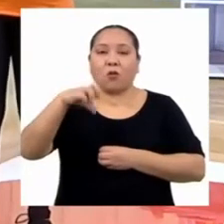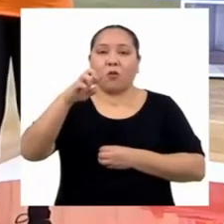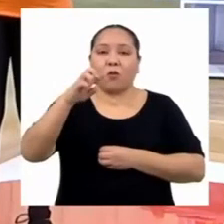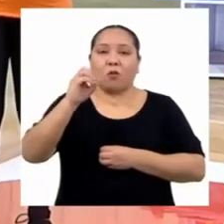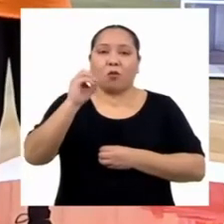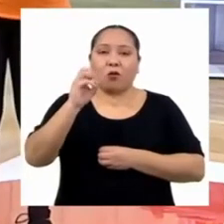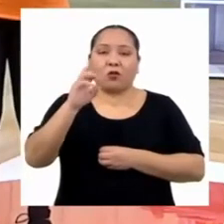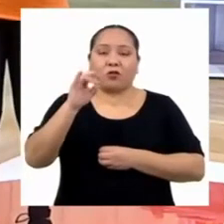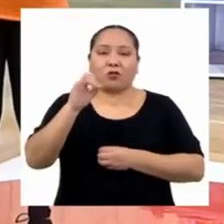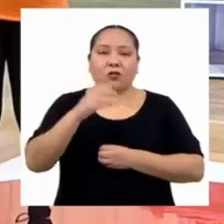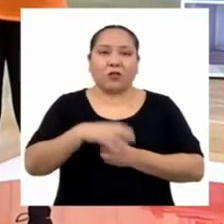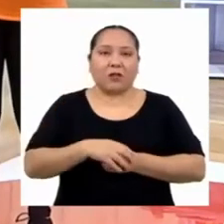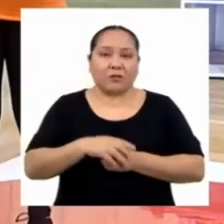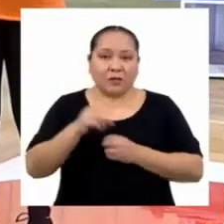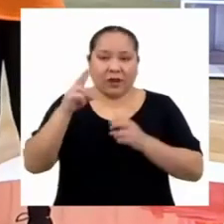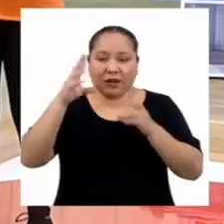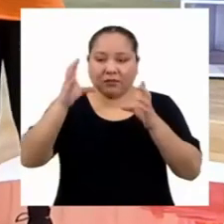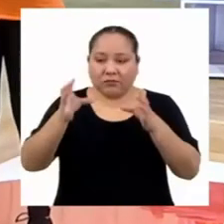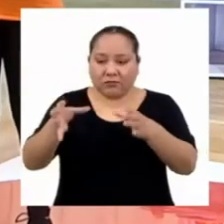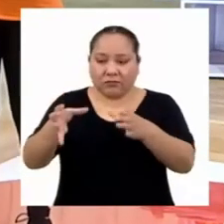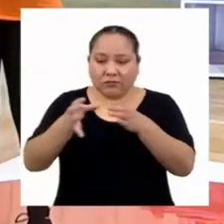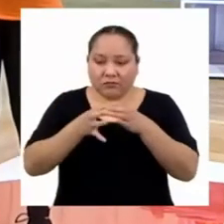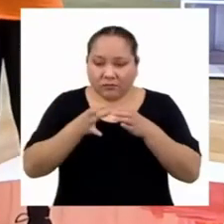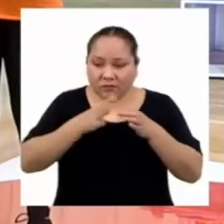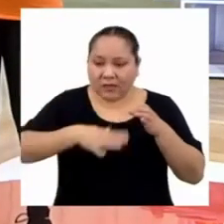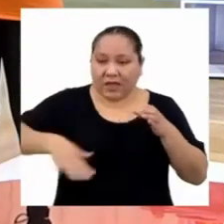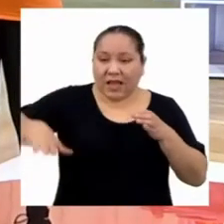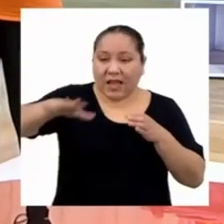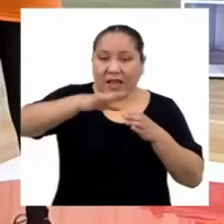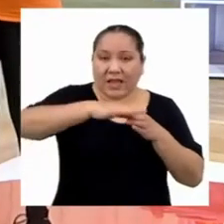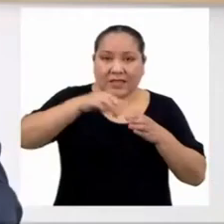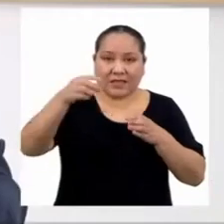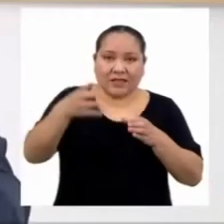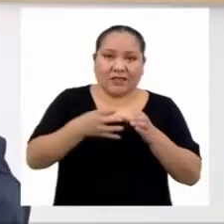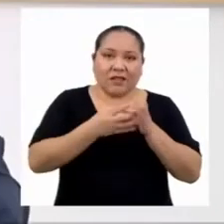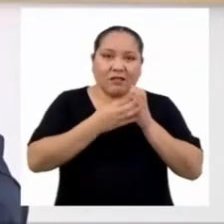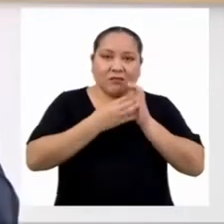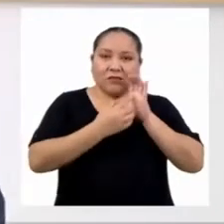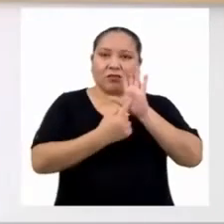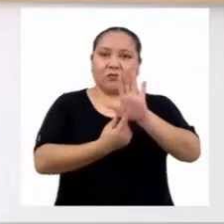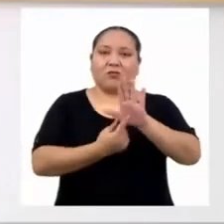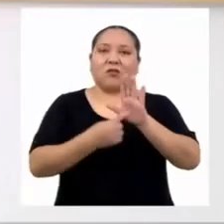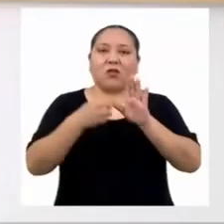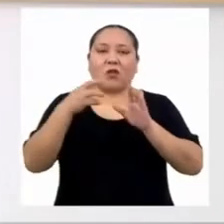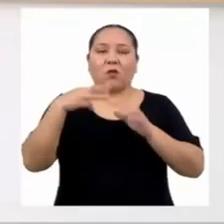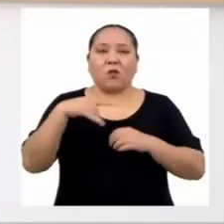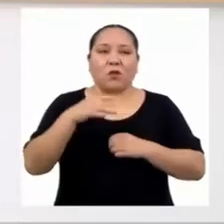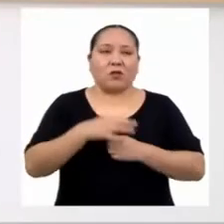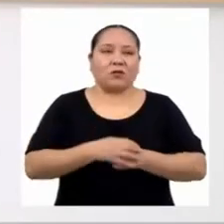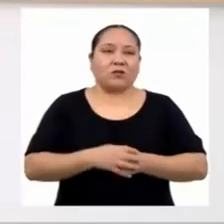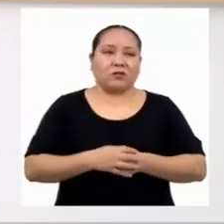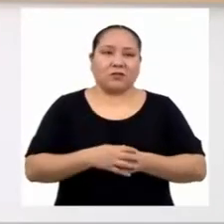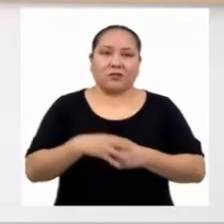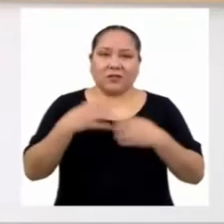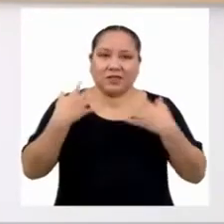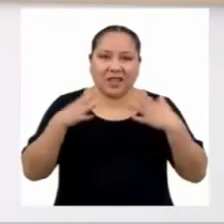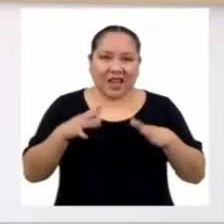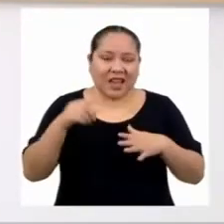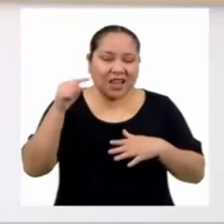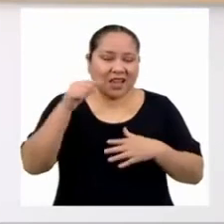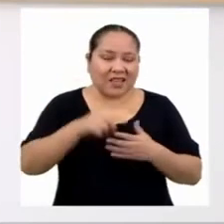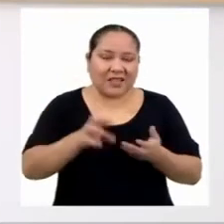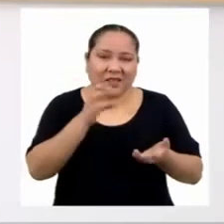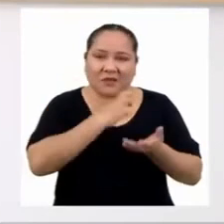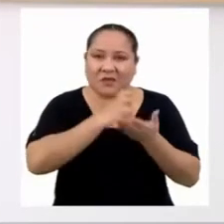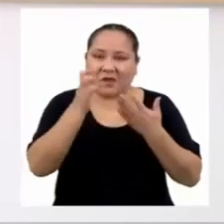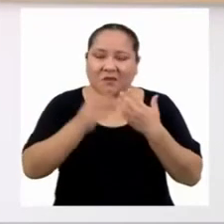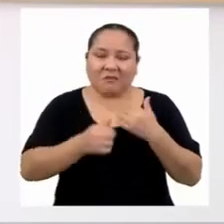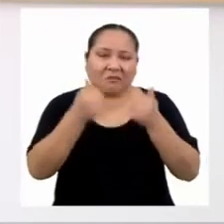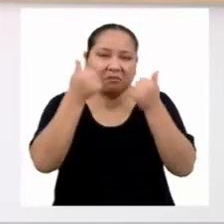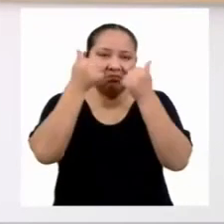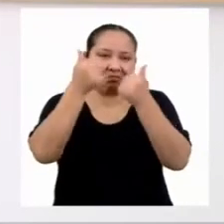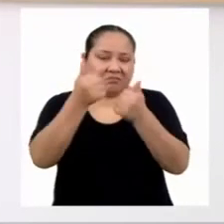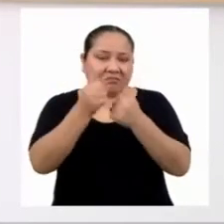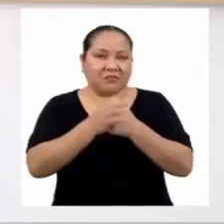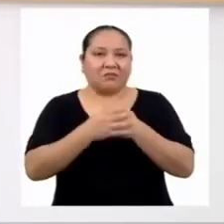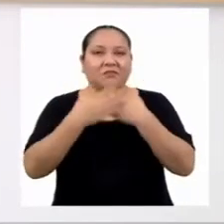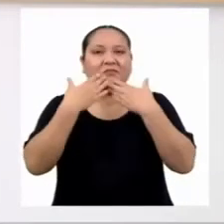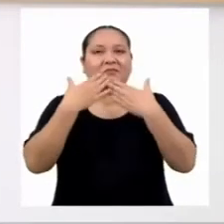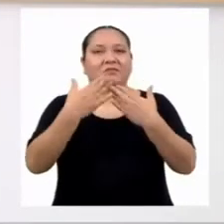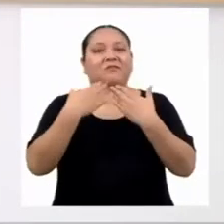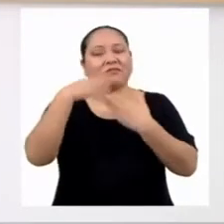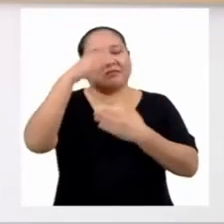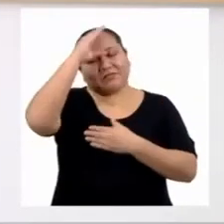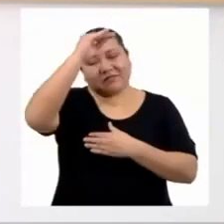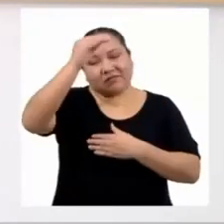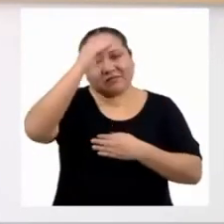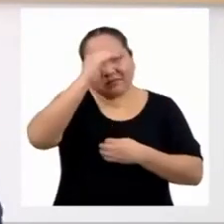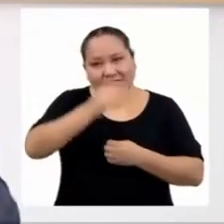completa que queremos investigar esté bien representada en la muestra. Podemos decir entonces que ha sido una sesión provechosa. Gracias,